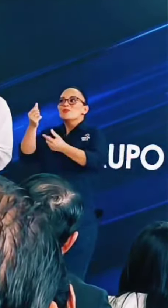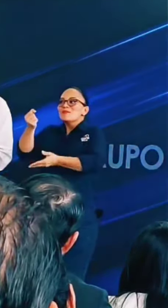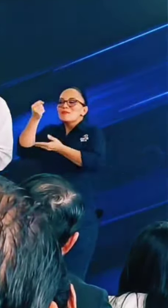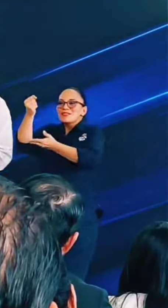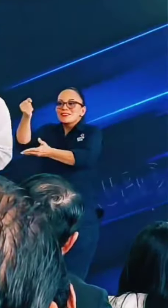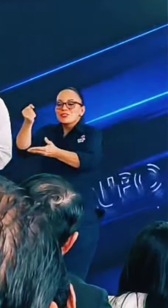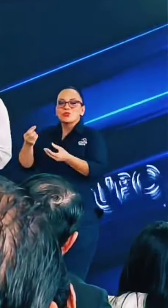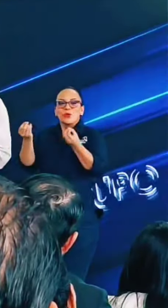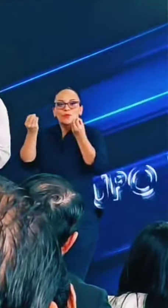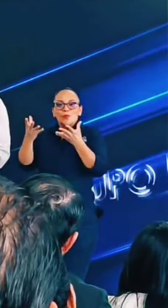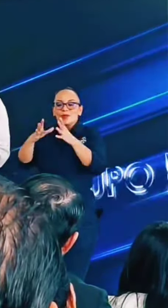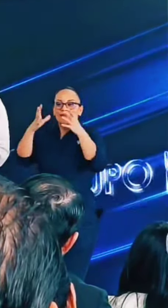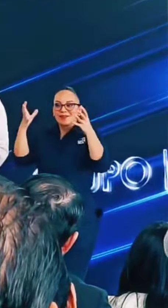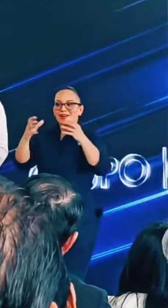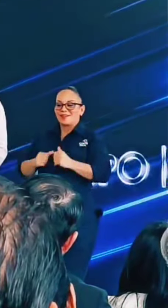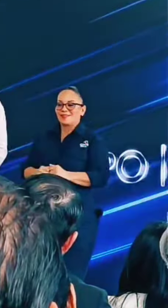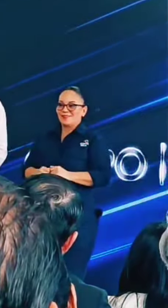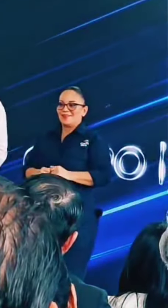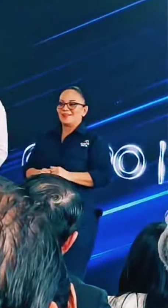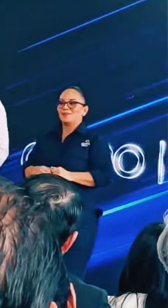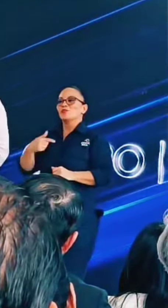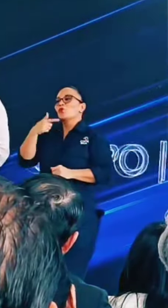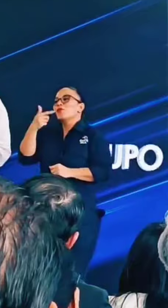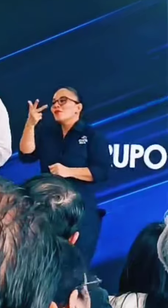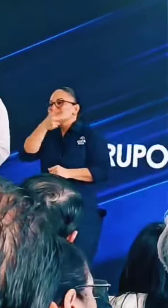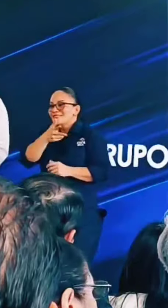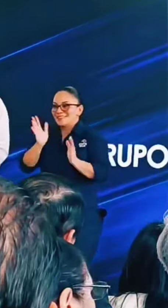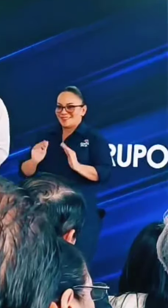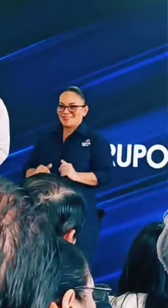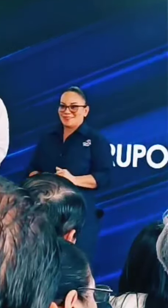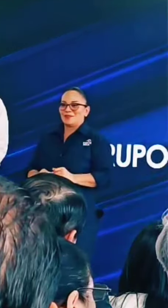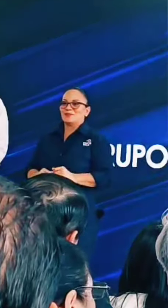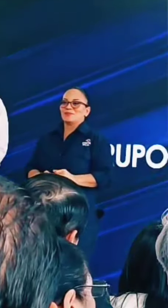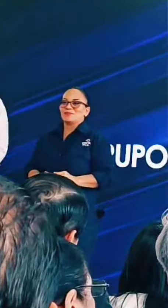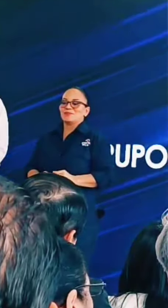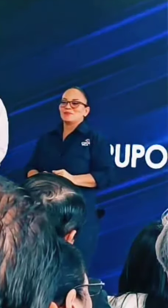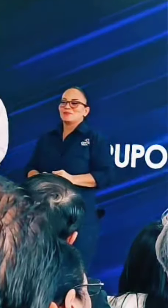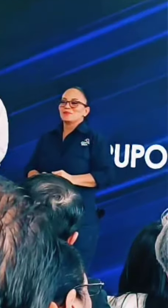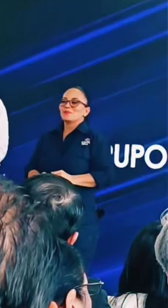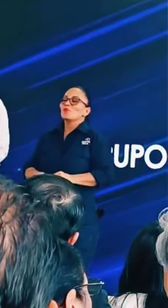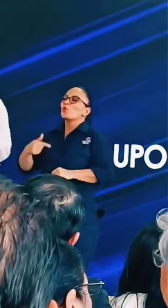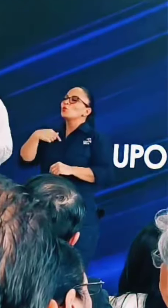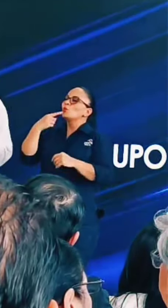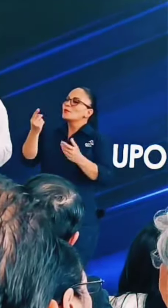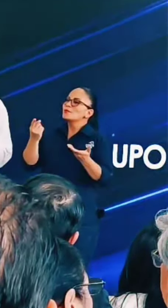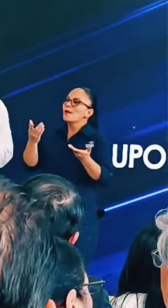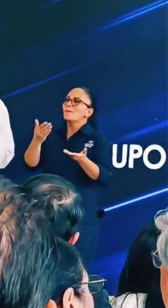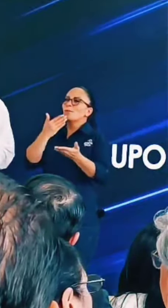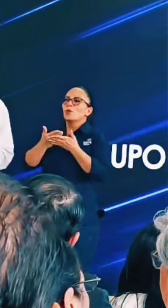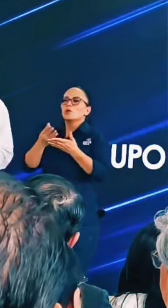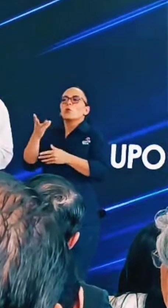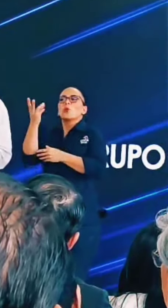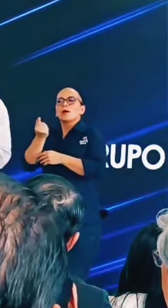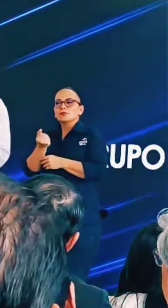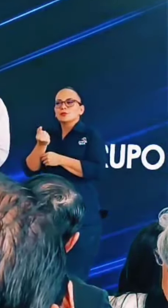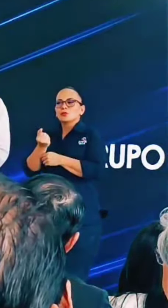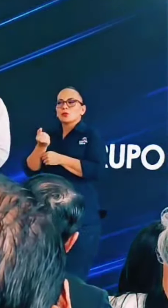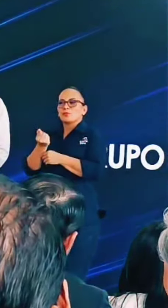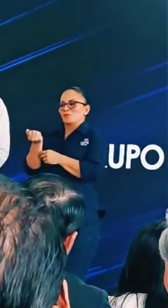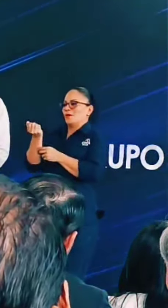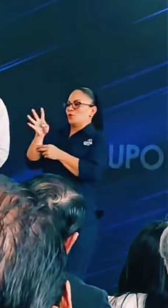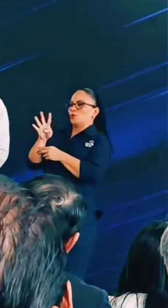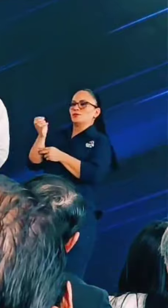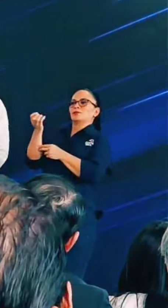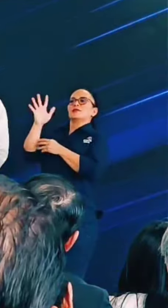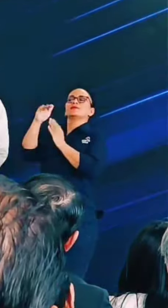sustancial, y por eso me veo en chiste. Y uno dice, bueno, ¿cuántos de estos de 14,